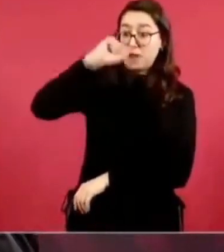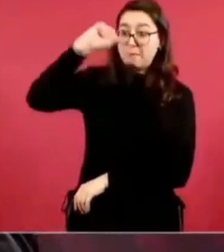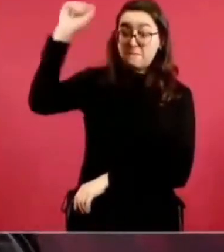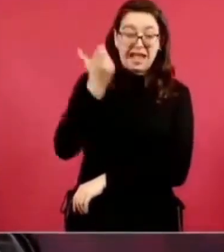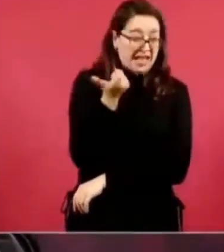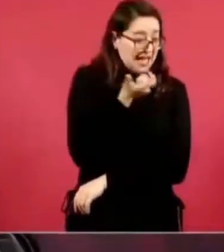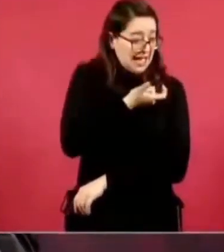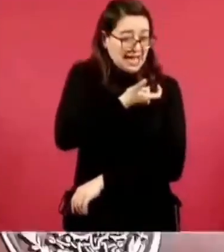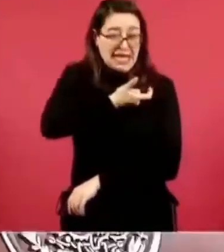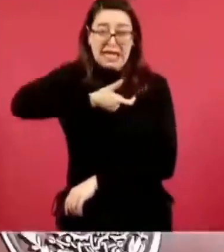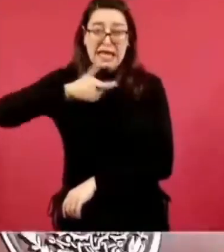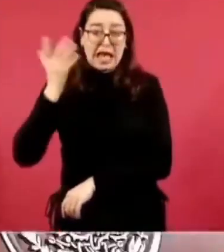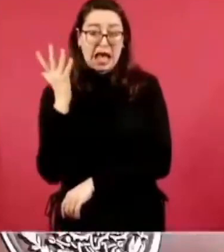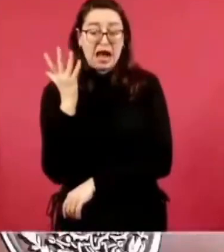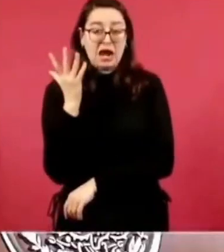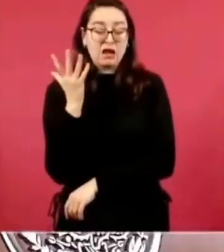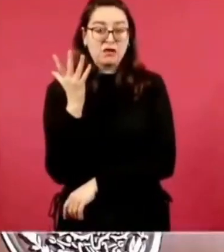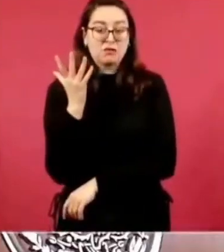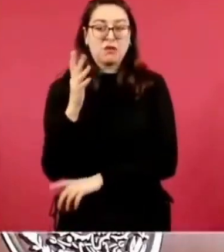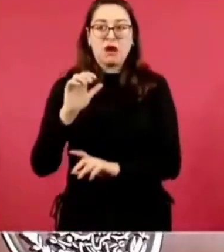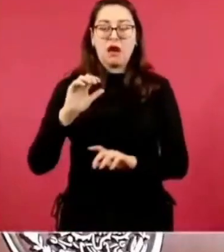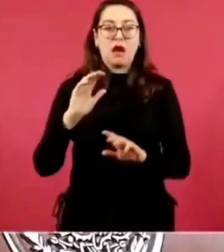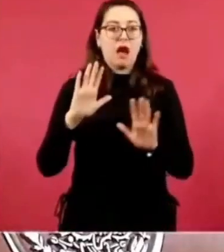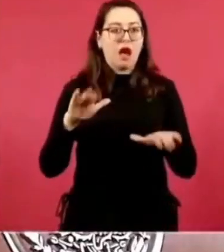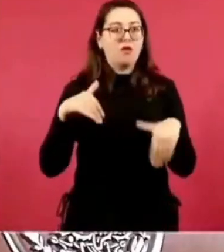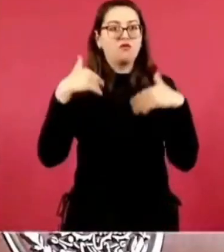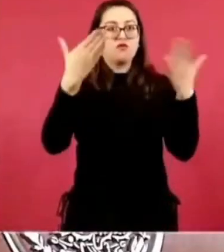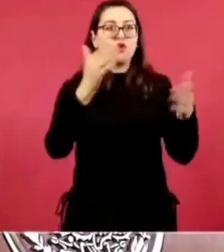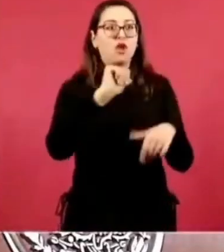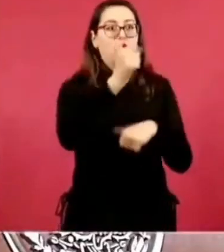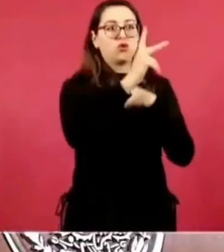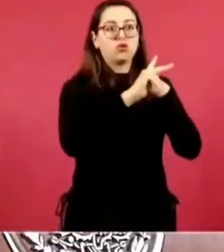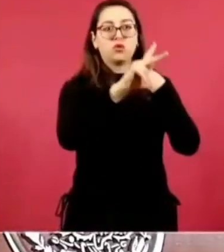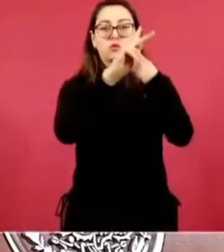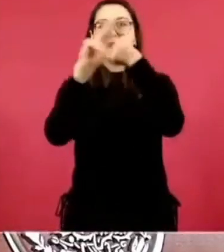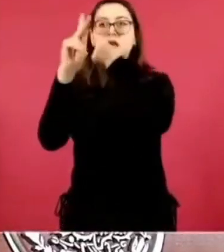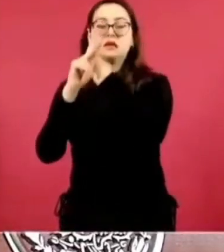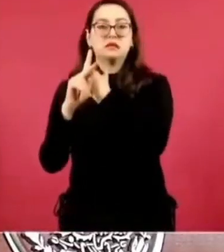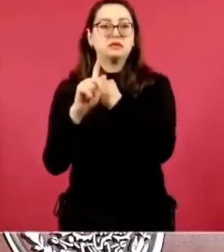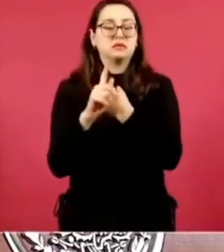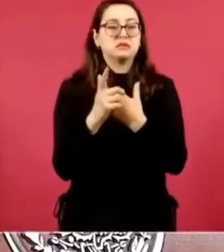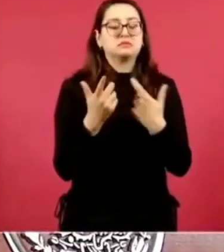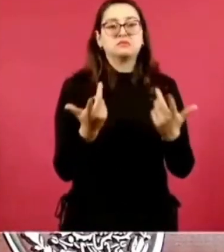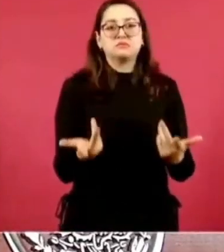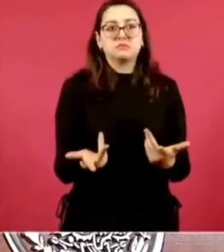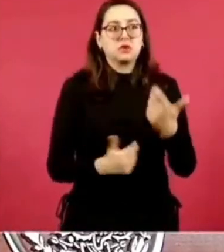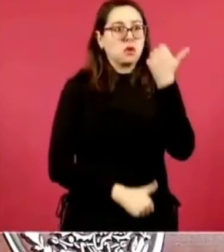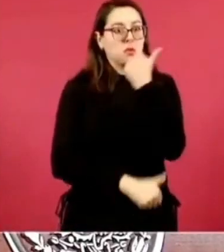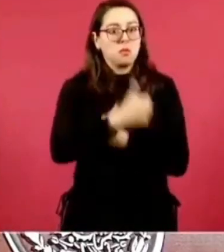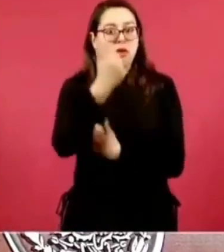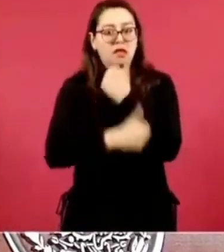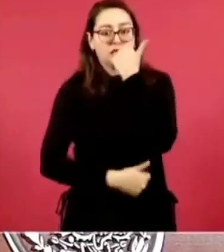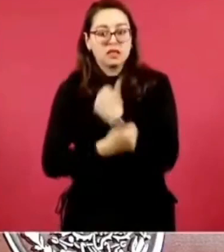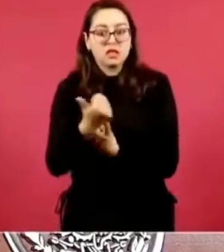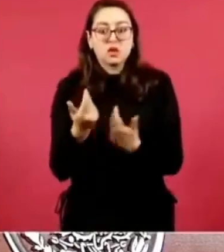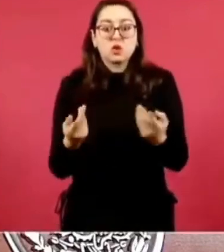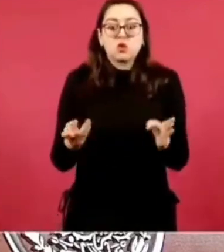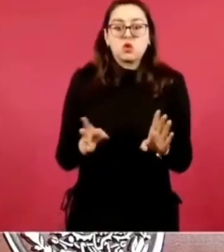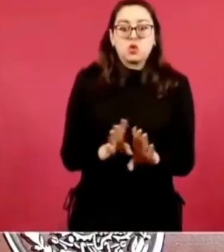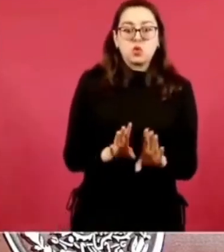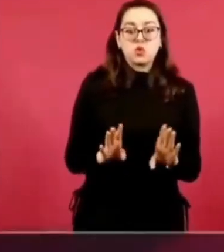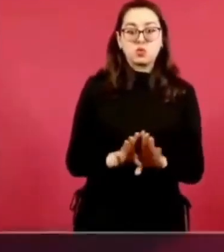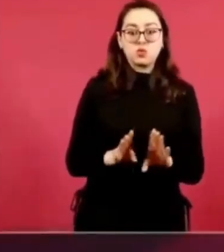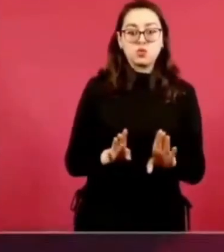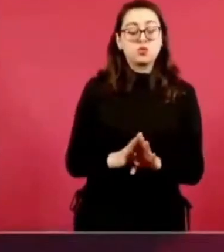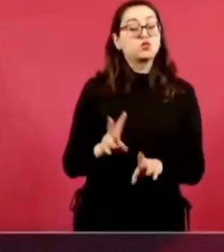Porque algunas empresas hacen su agosto y no están pensando en el desarrollo